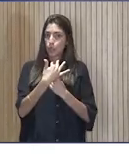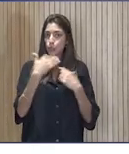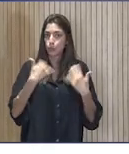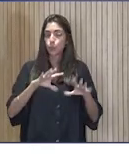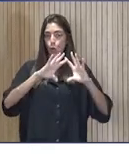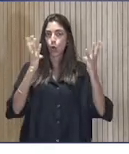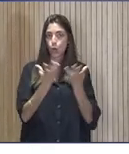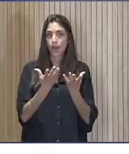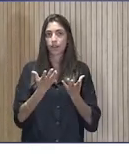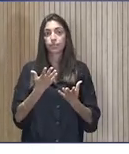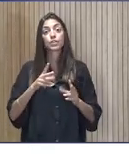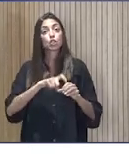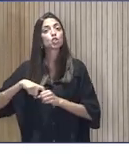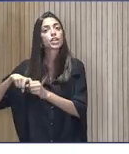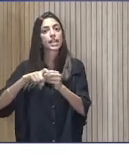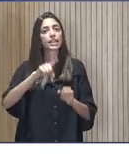La solidaridad también.